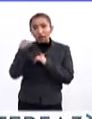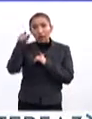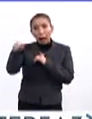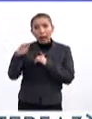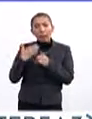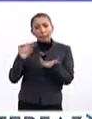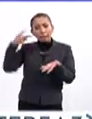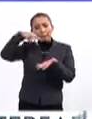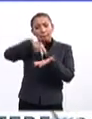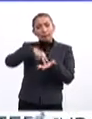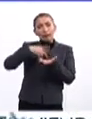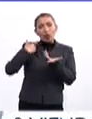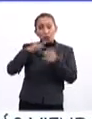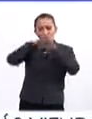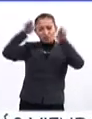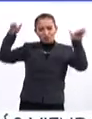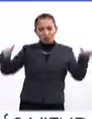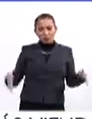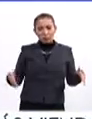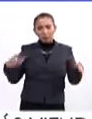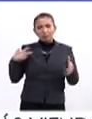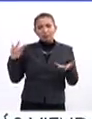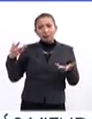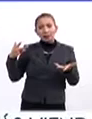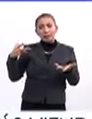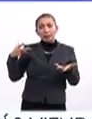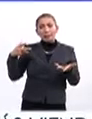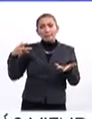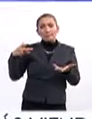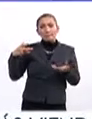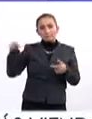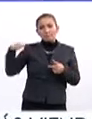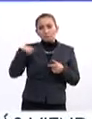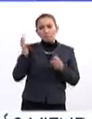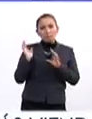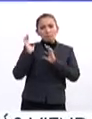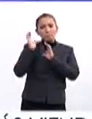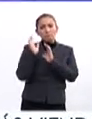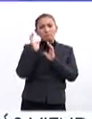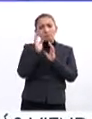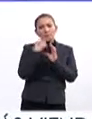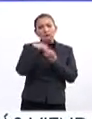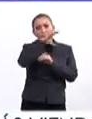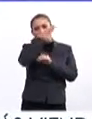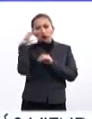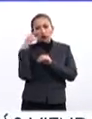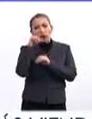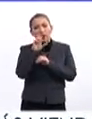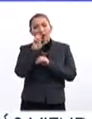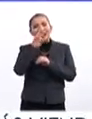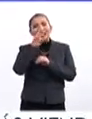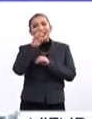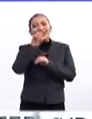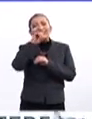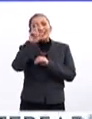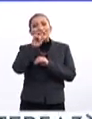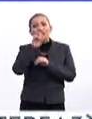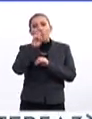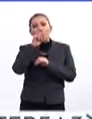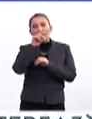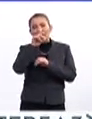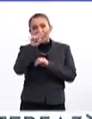él se sube junto con unos tableros que van, pues cargando a una fotografía de Enrique Díaz Ordaz,